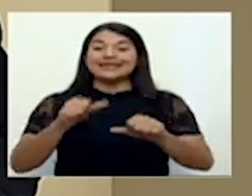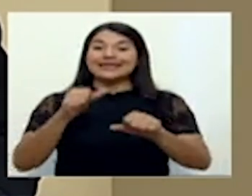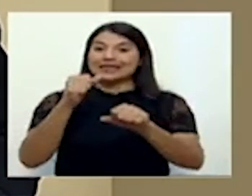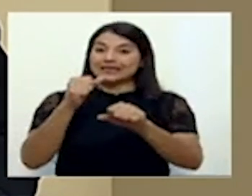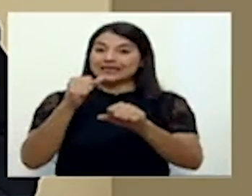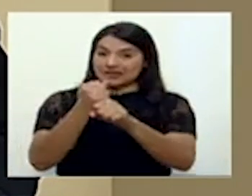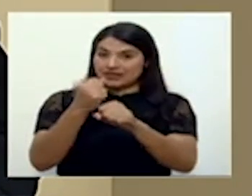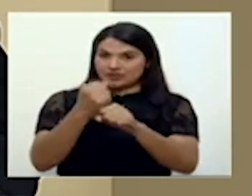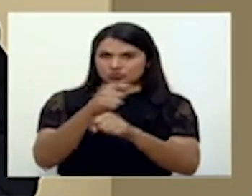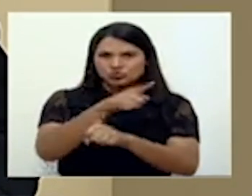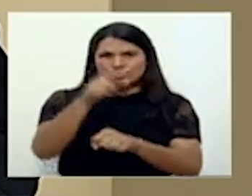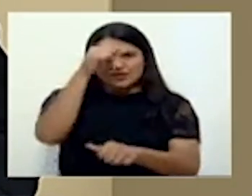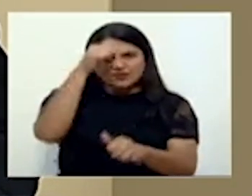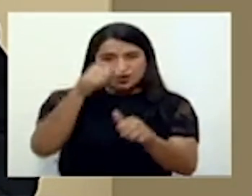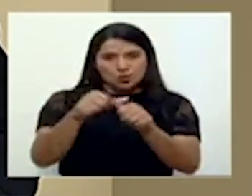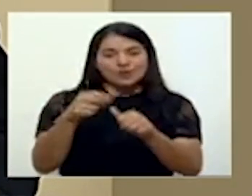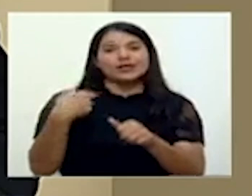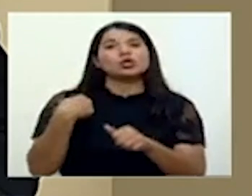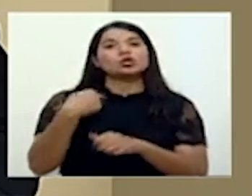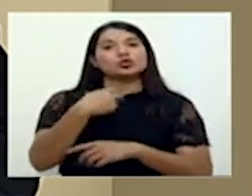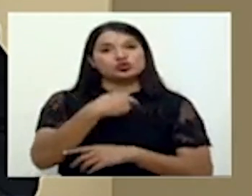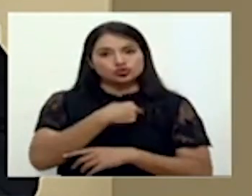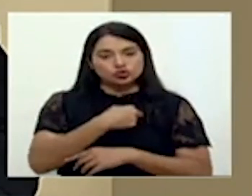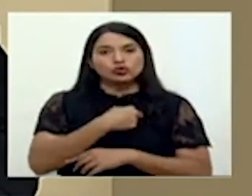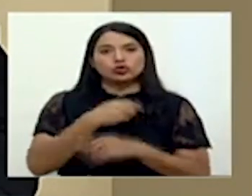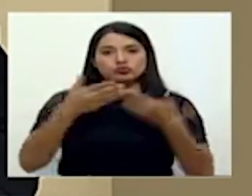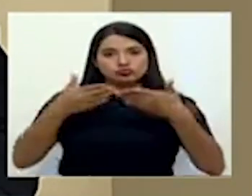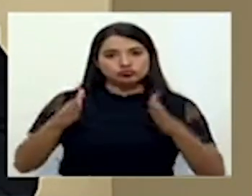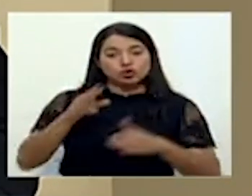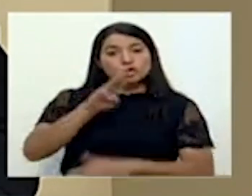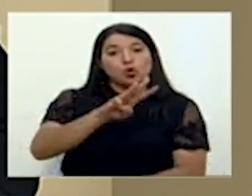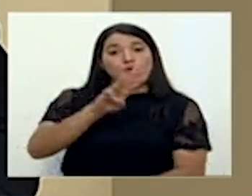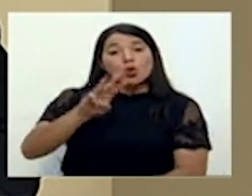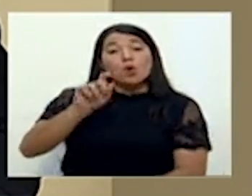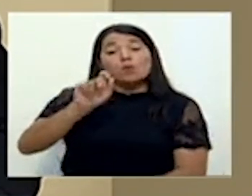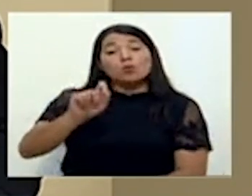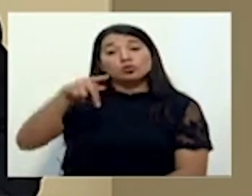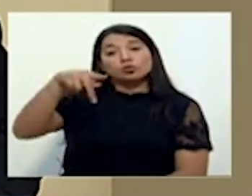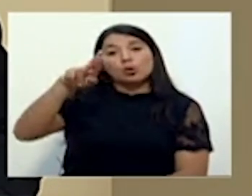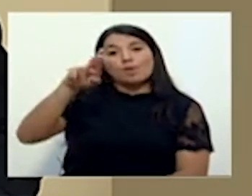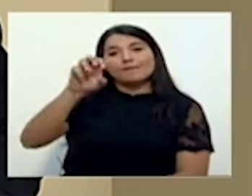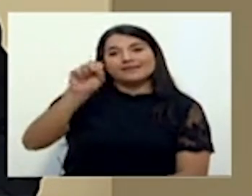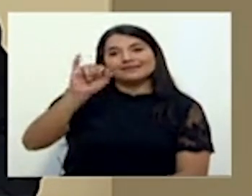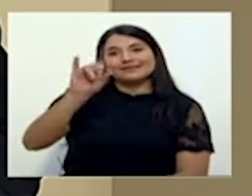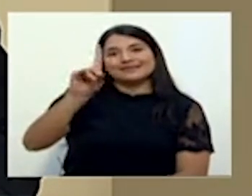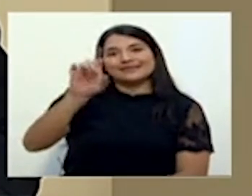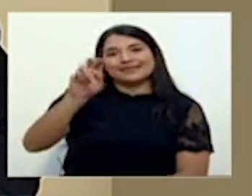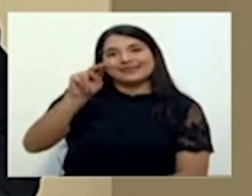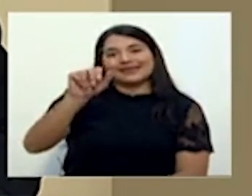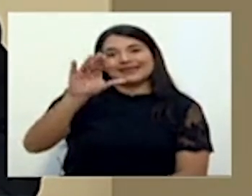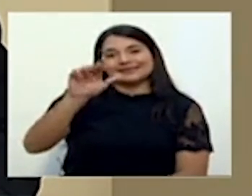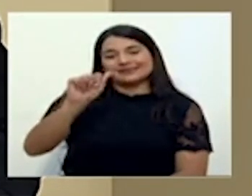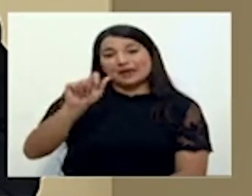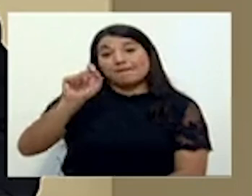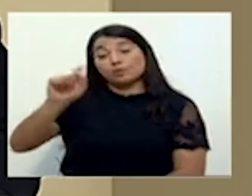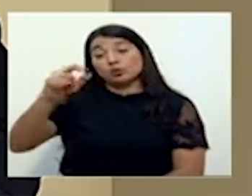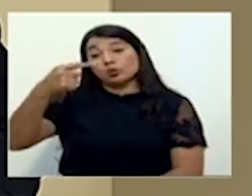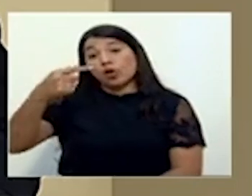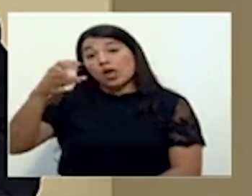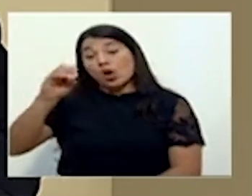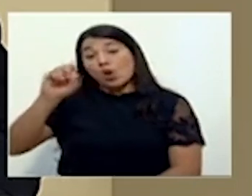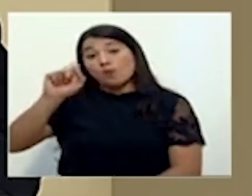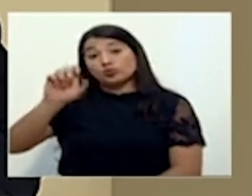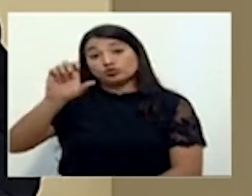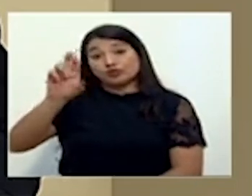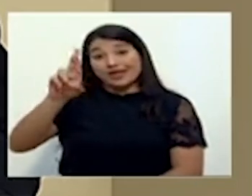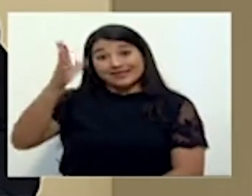habilitó una plataforma, www.presidencia.go.cr slash alertas. Ahí pueden